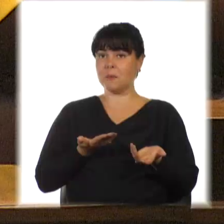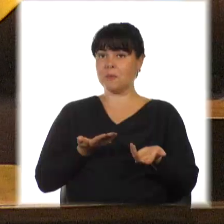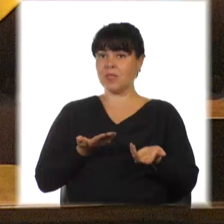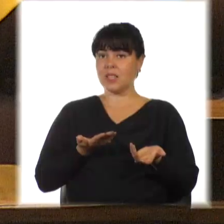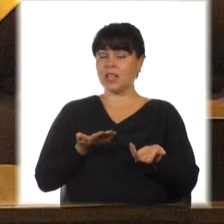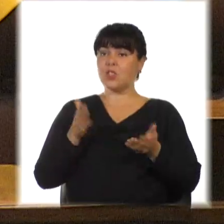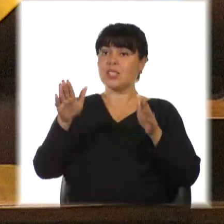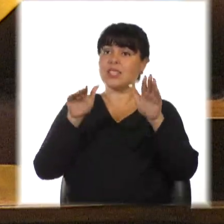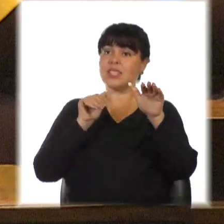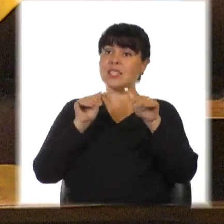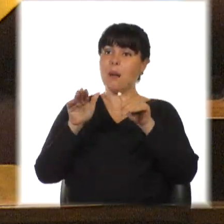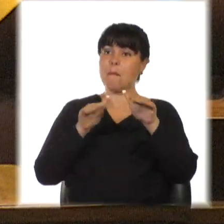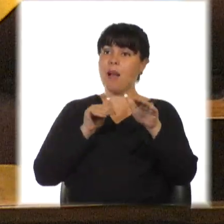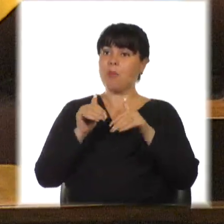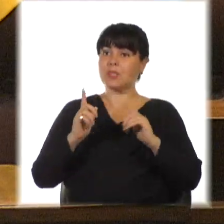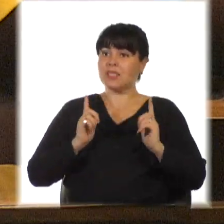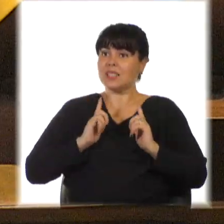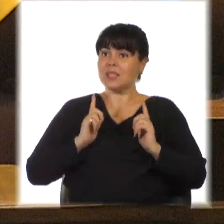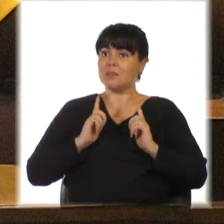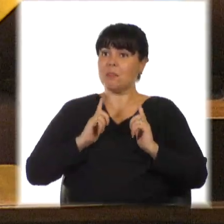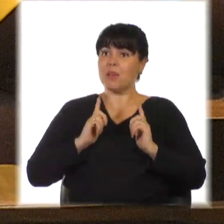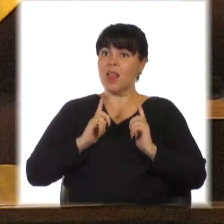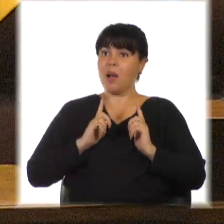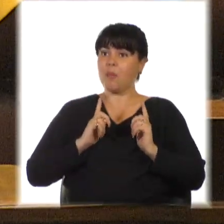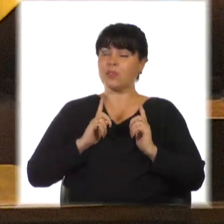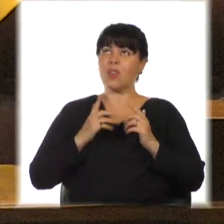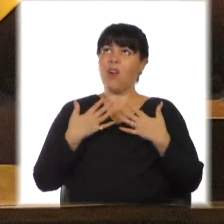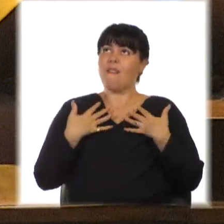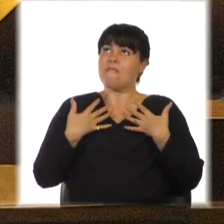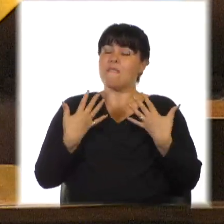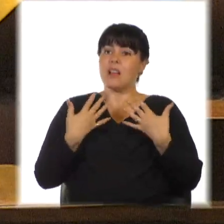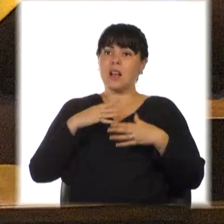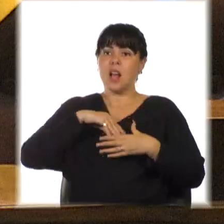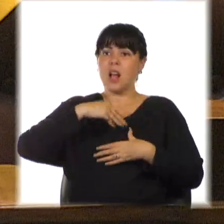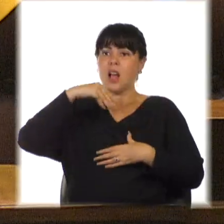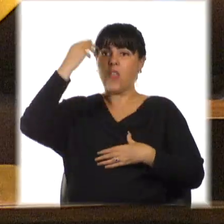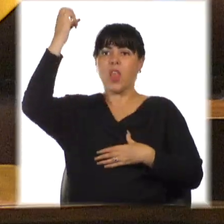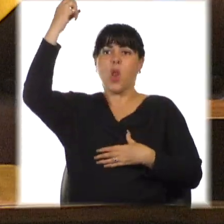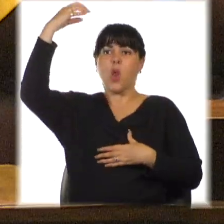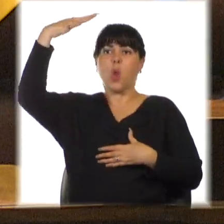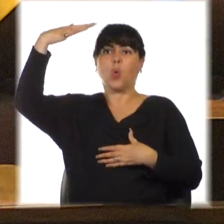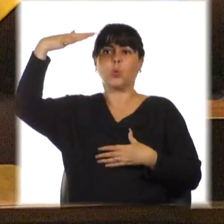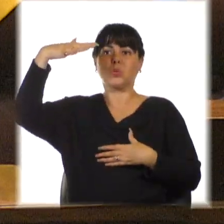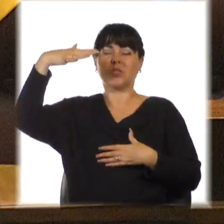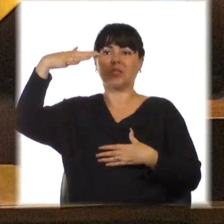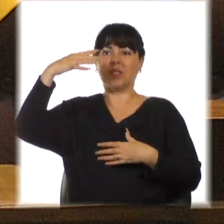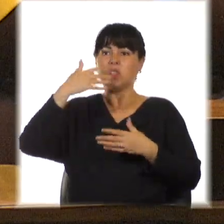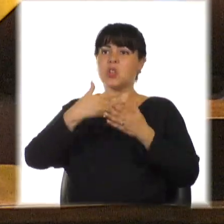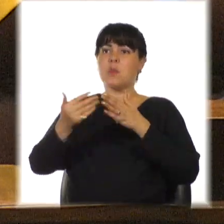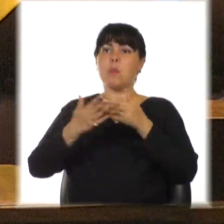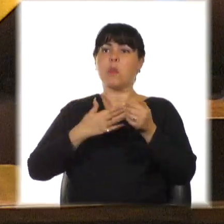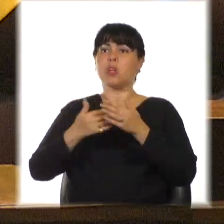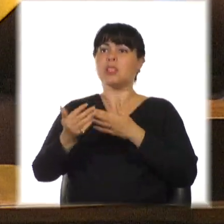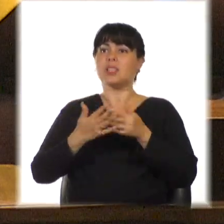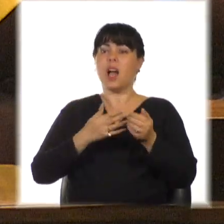Llamamos y esperamos con ansias a esas entidades de luz sagradas sin mirar lo físico, sino